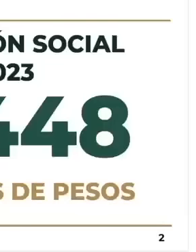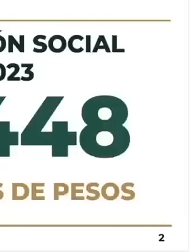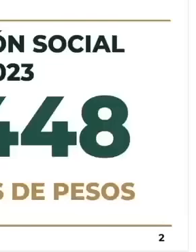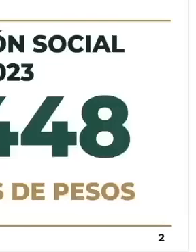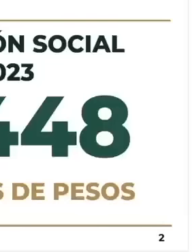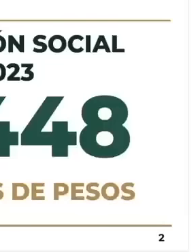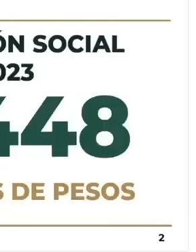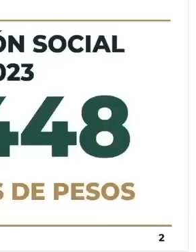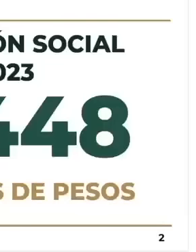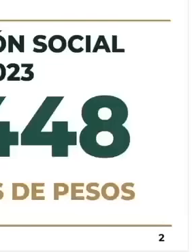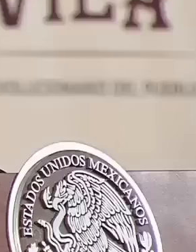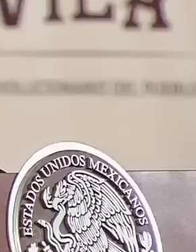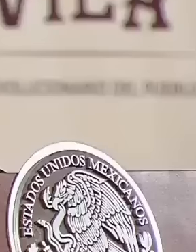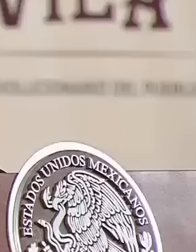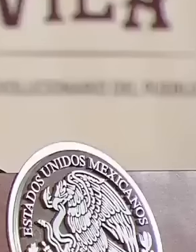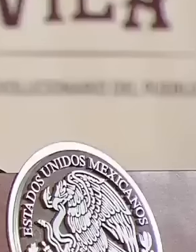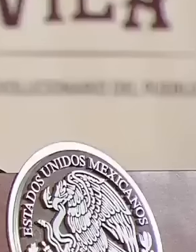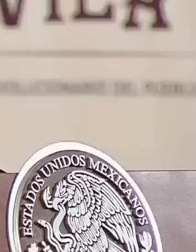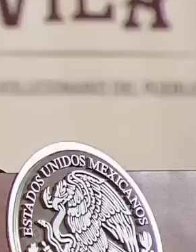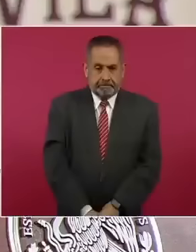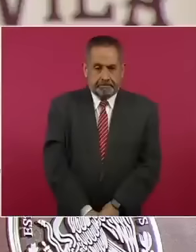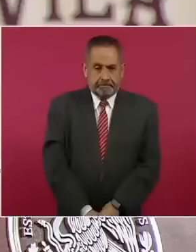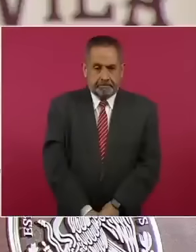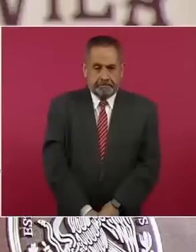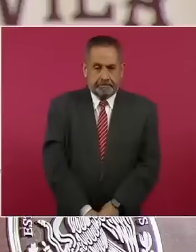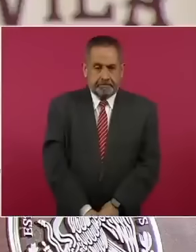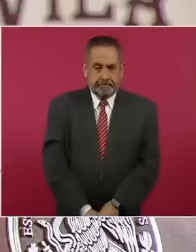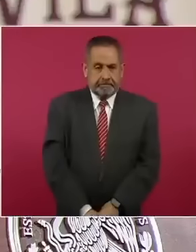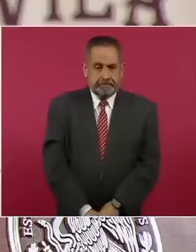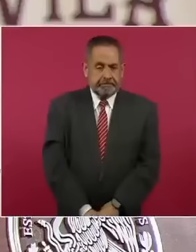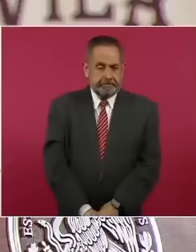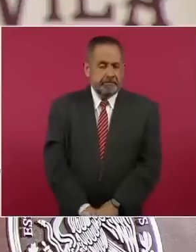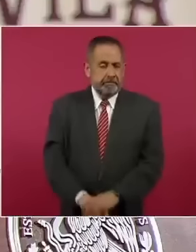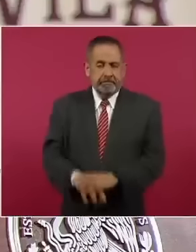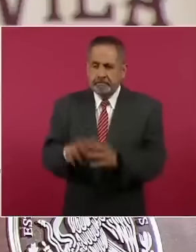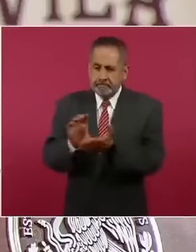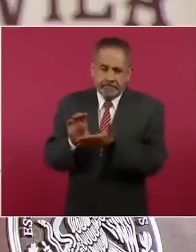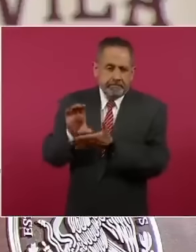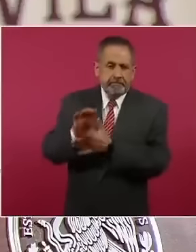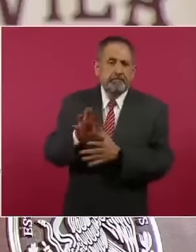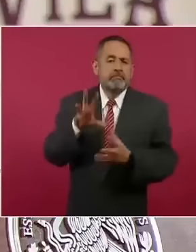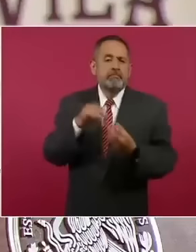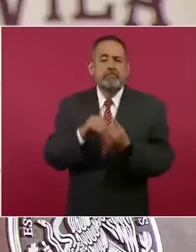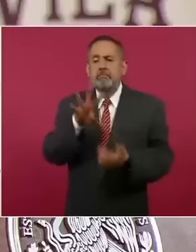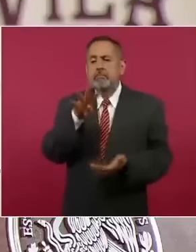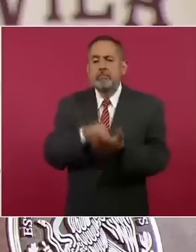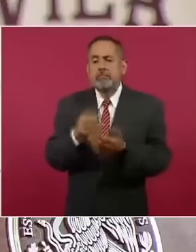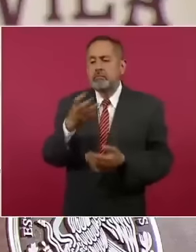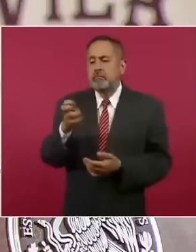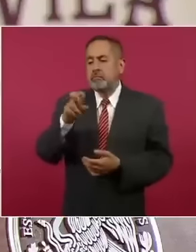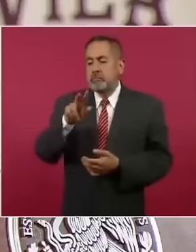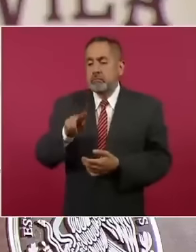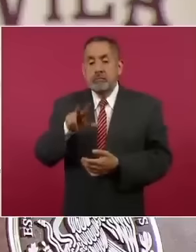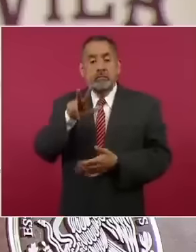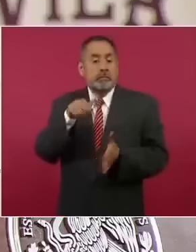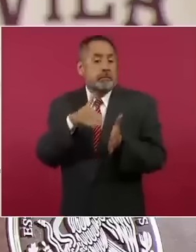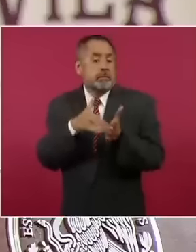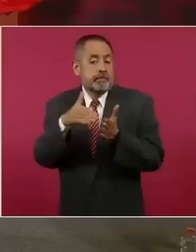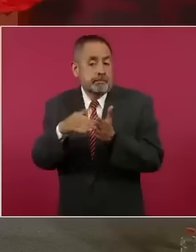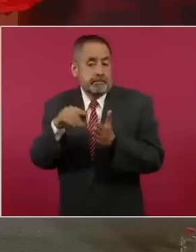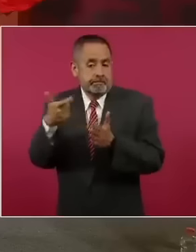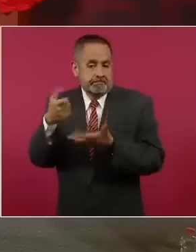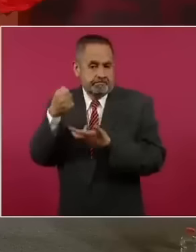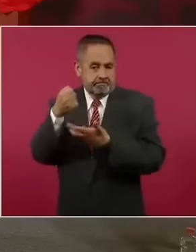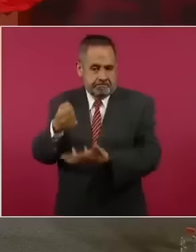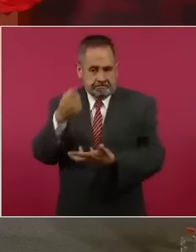prestar este servicio del Tren Maya. La inversión social será de cuatro mil 448 millones de pesos